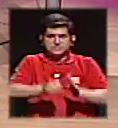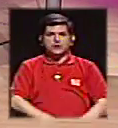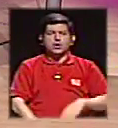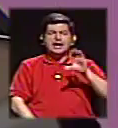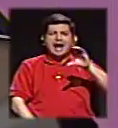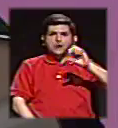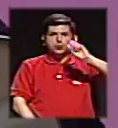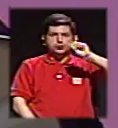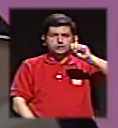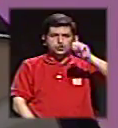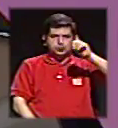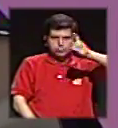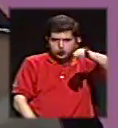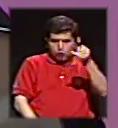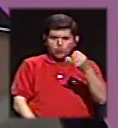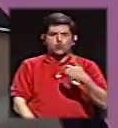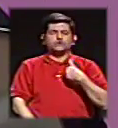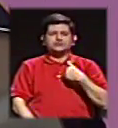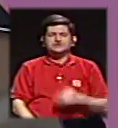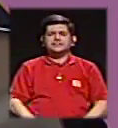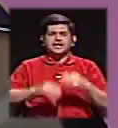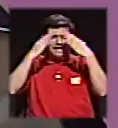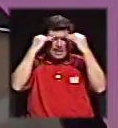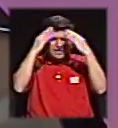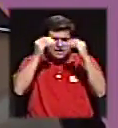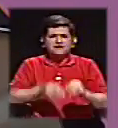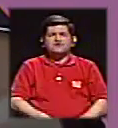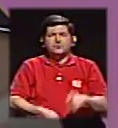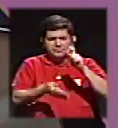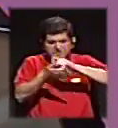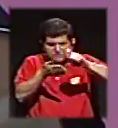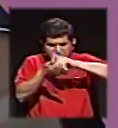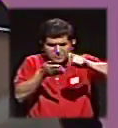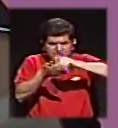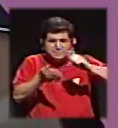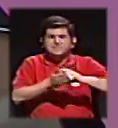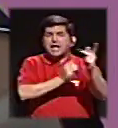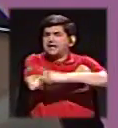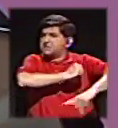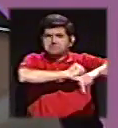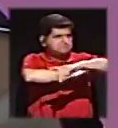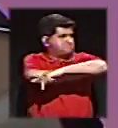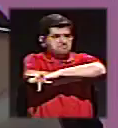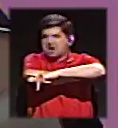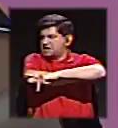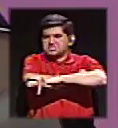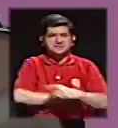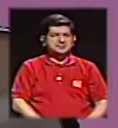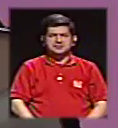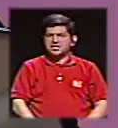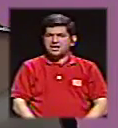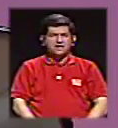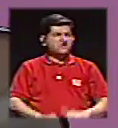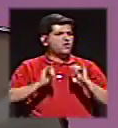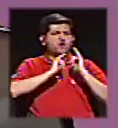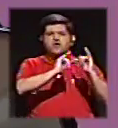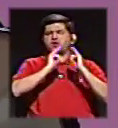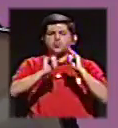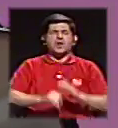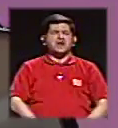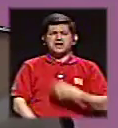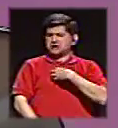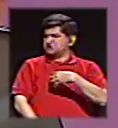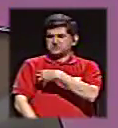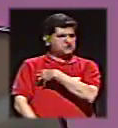Carlos Ojo y está con datos documentados como este país no es ni el igualitico, ni la